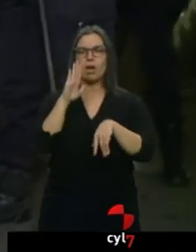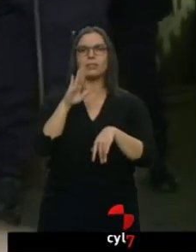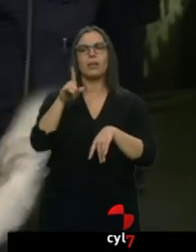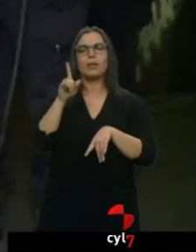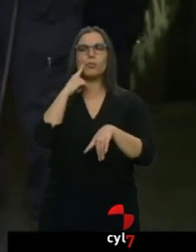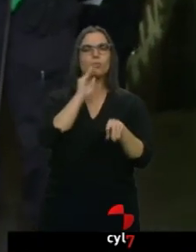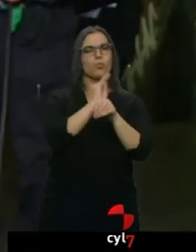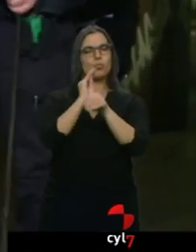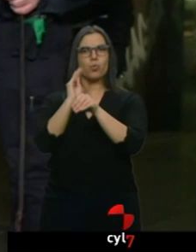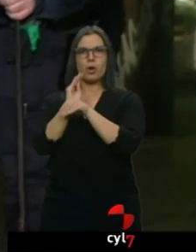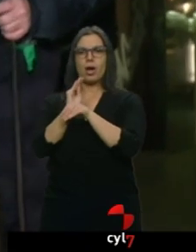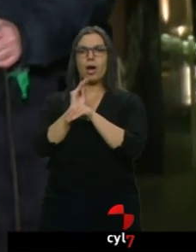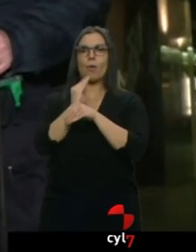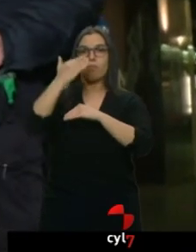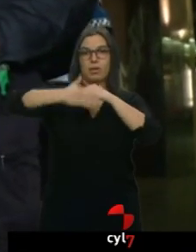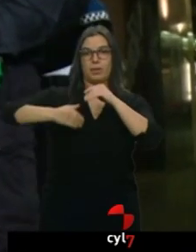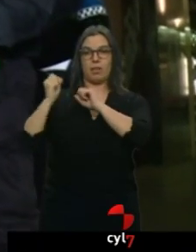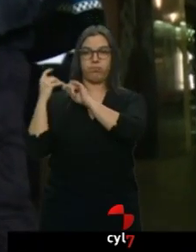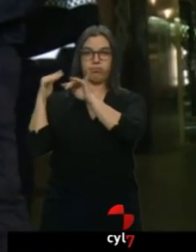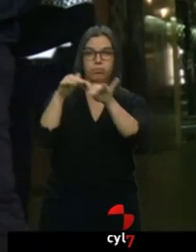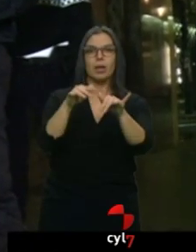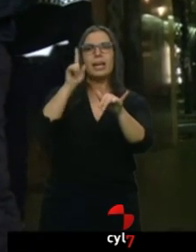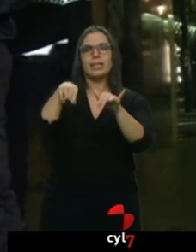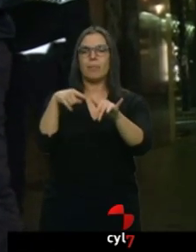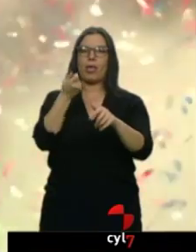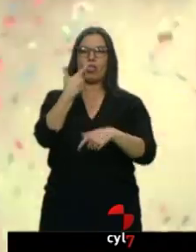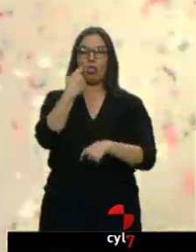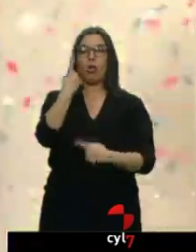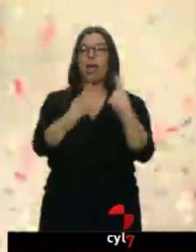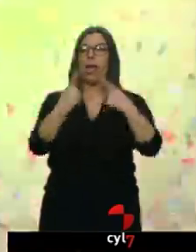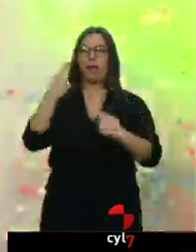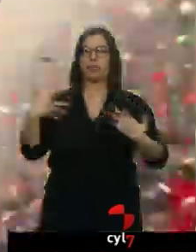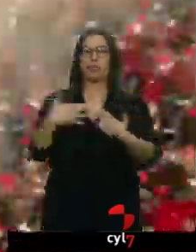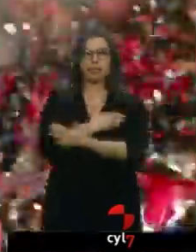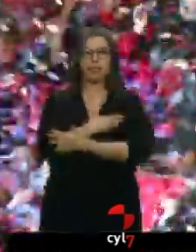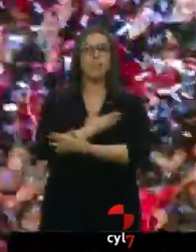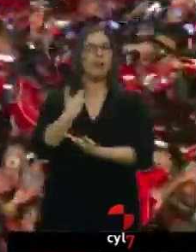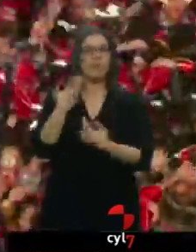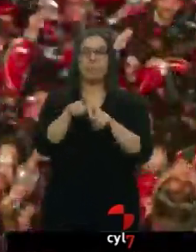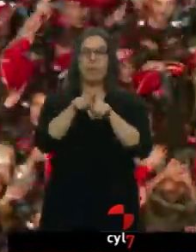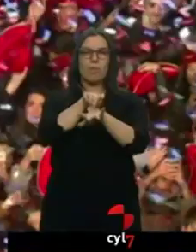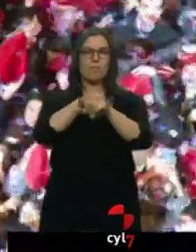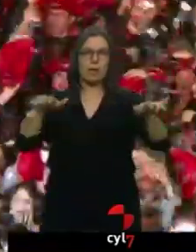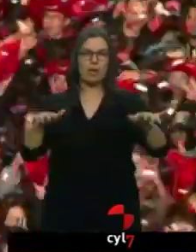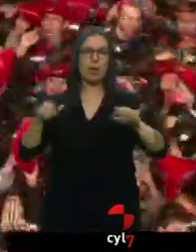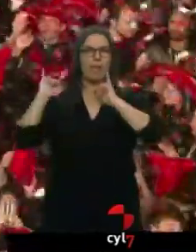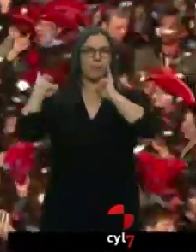impedía el consumo de drogas. Aunque alguno la noche se le acabó antes de tiempo. Para la mayoría llegó hasta bien entrada la mañana.